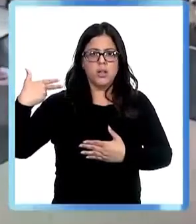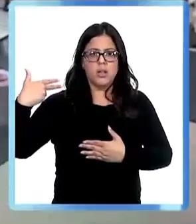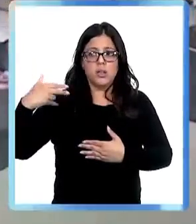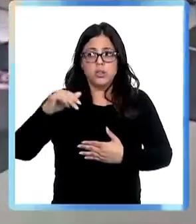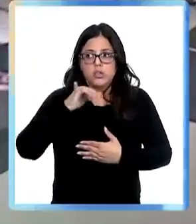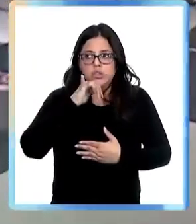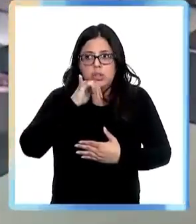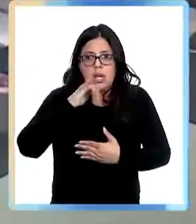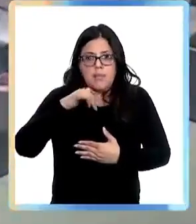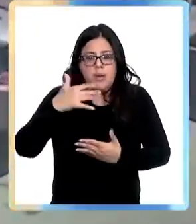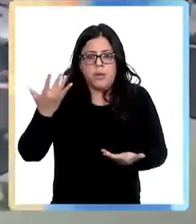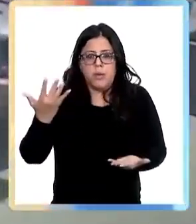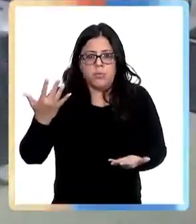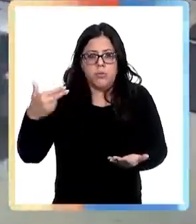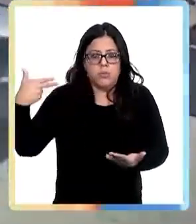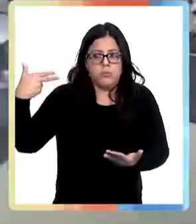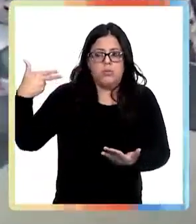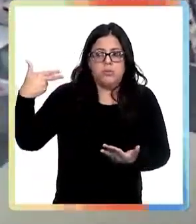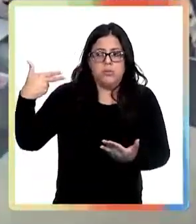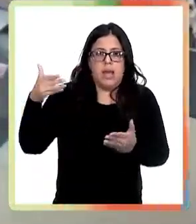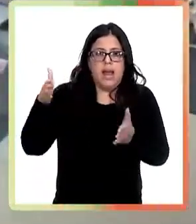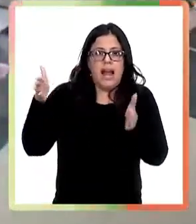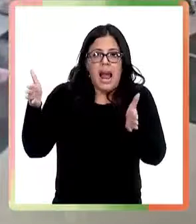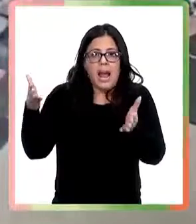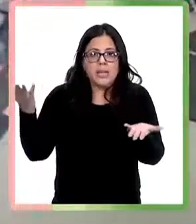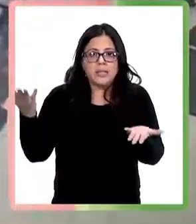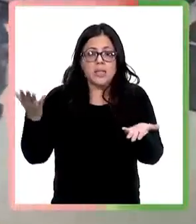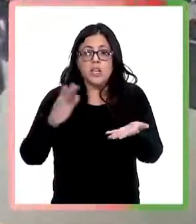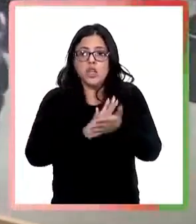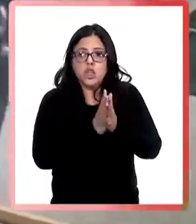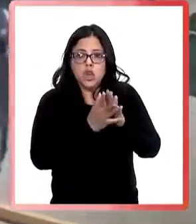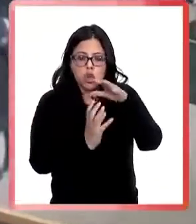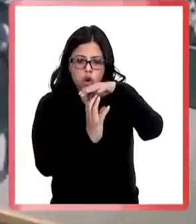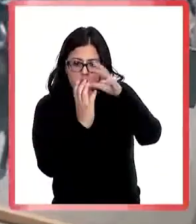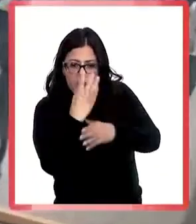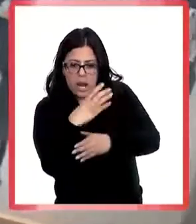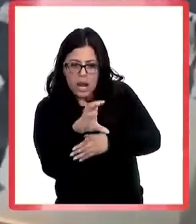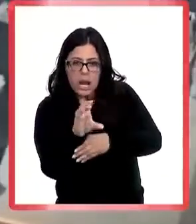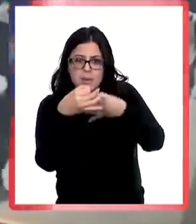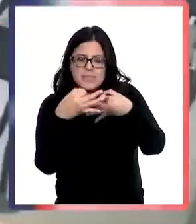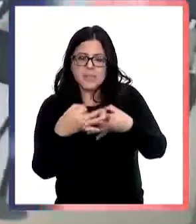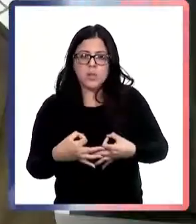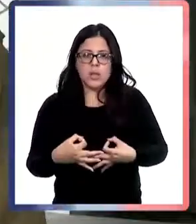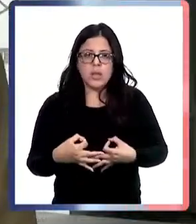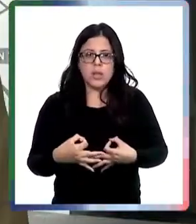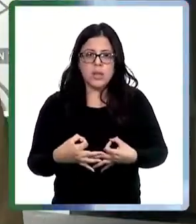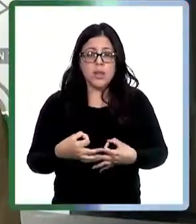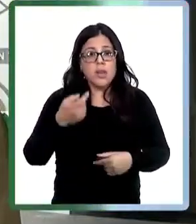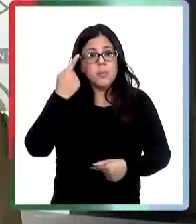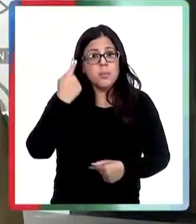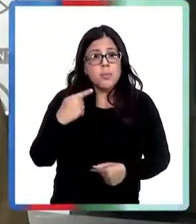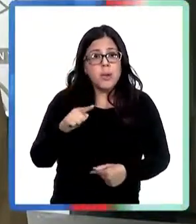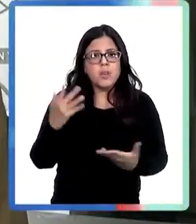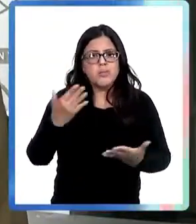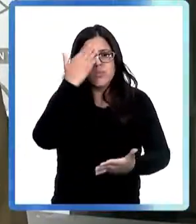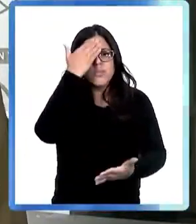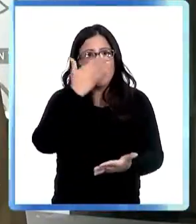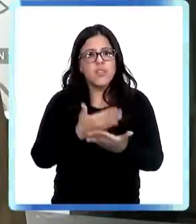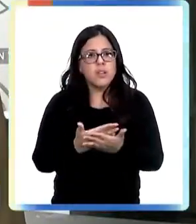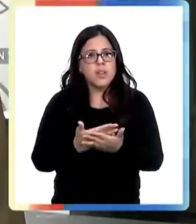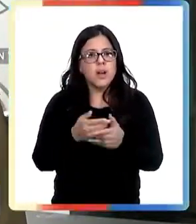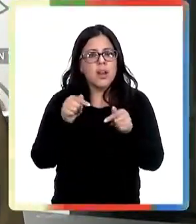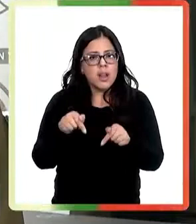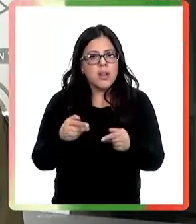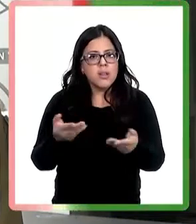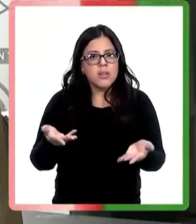captado por cámaras de seguridad. Pero, ¿cómo enfrentar estos hechos? Lo primero es que las